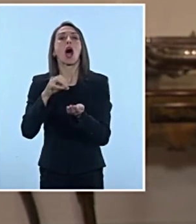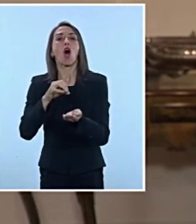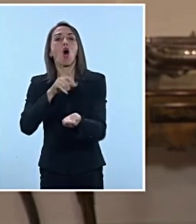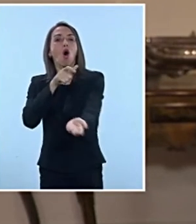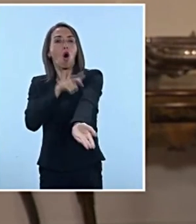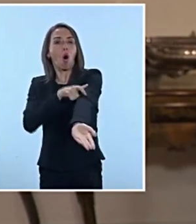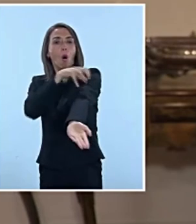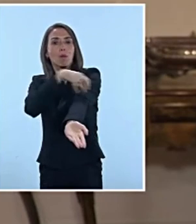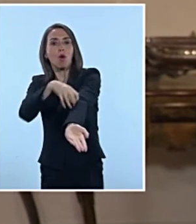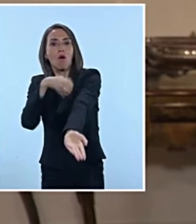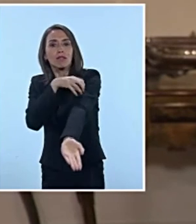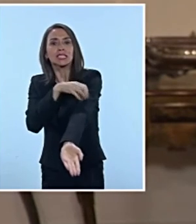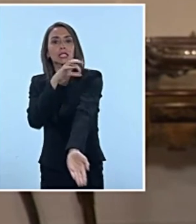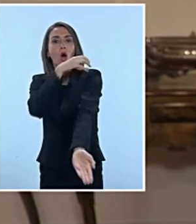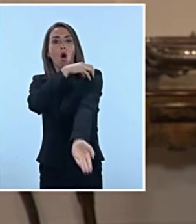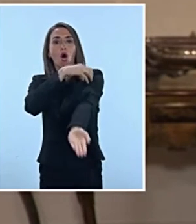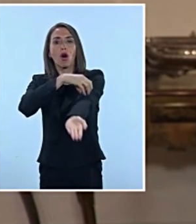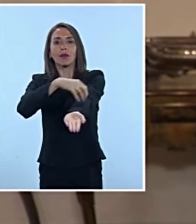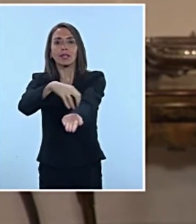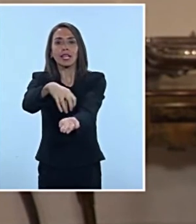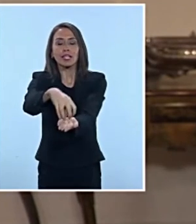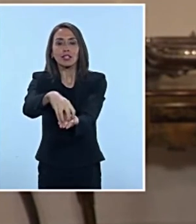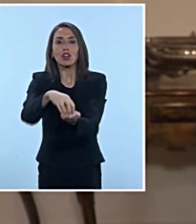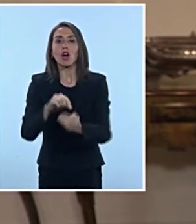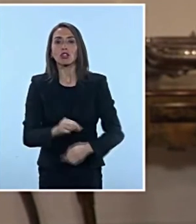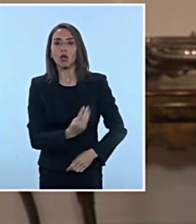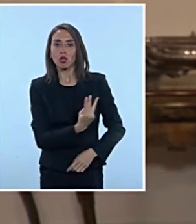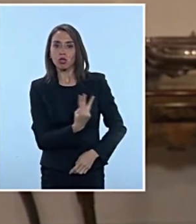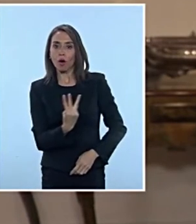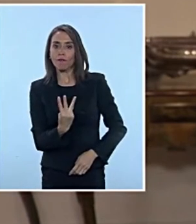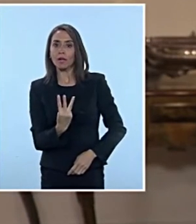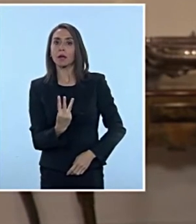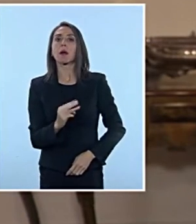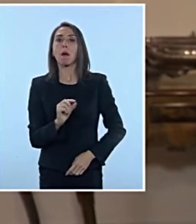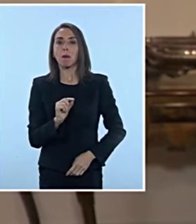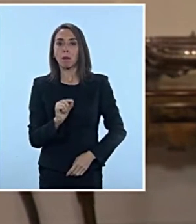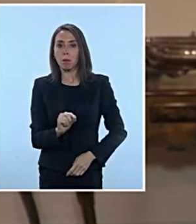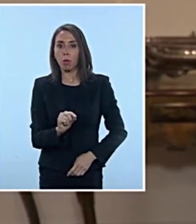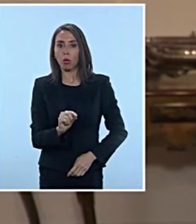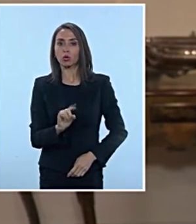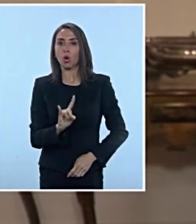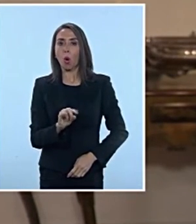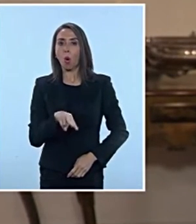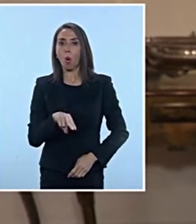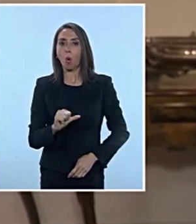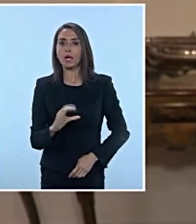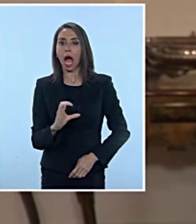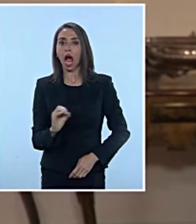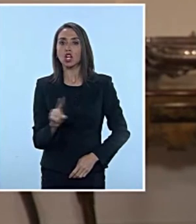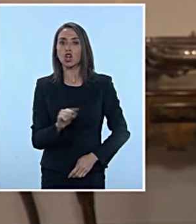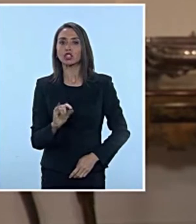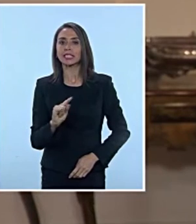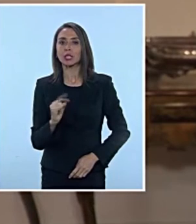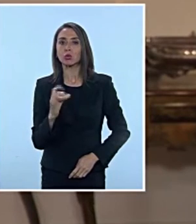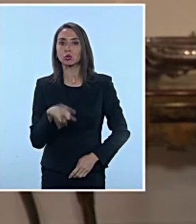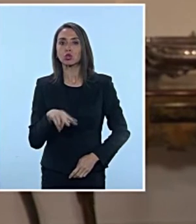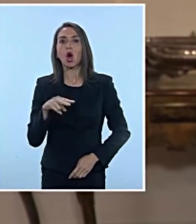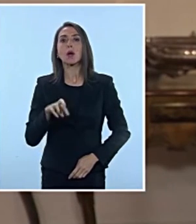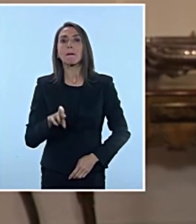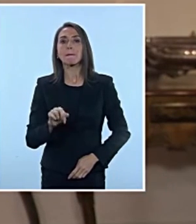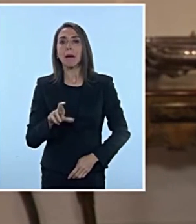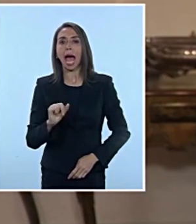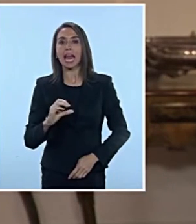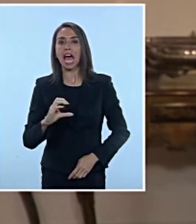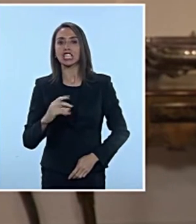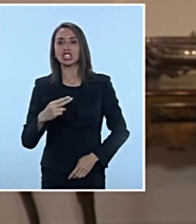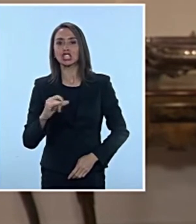provinciales y regionales. En el sitio www.unaconstitucionparachile.cl